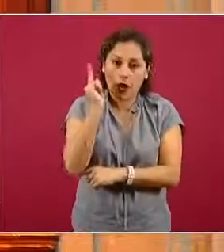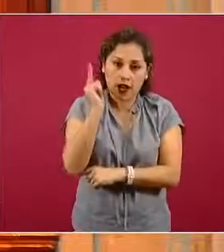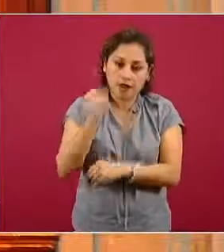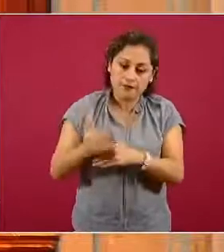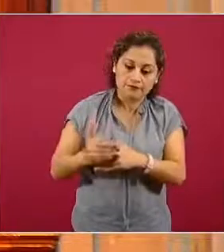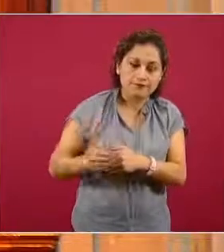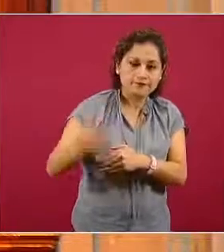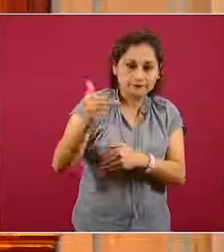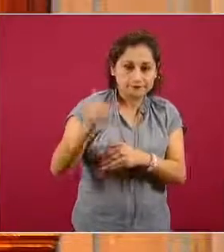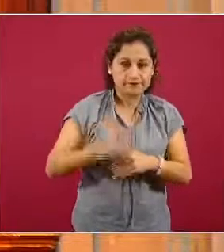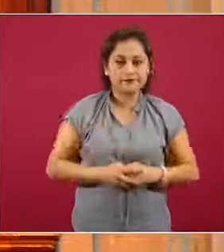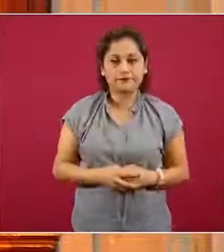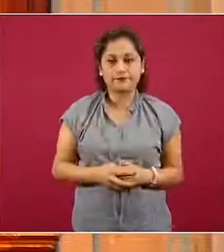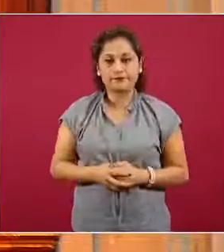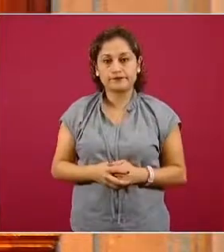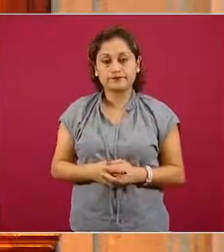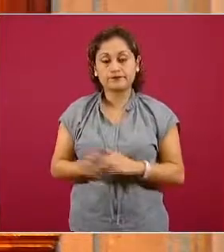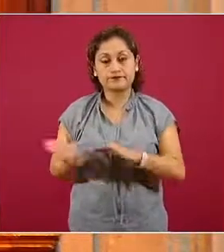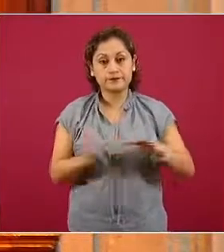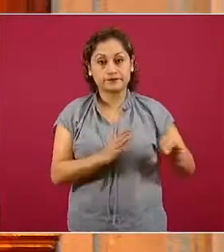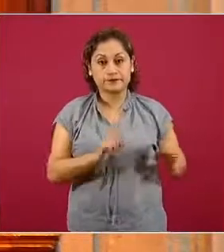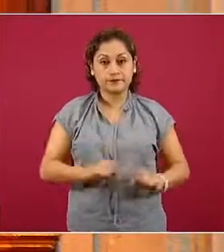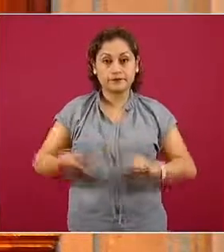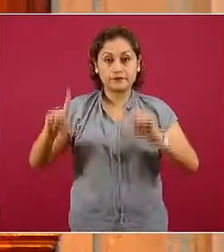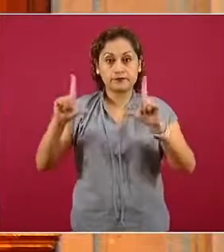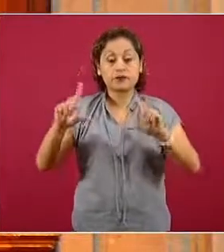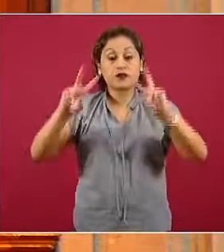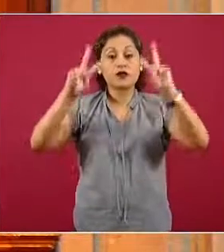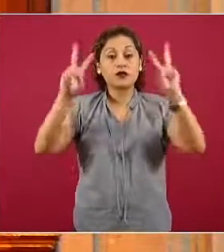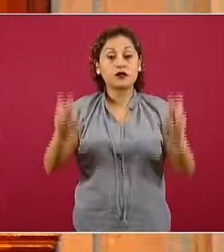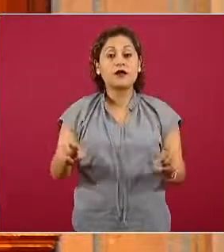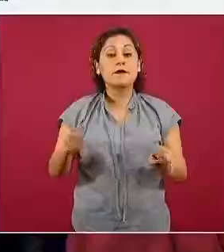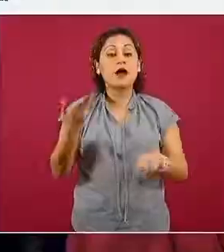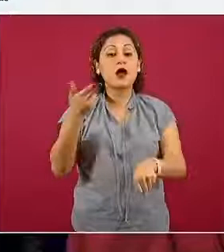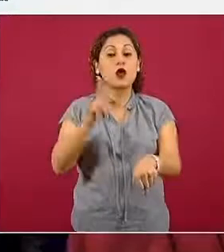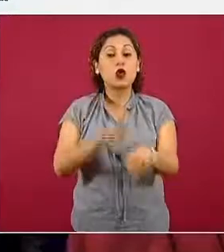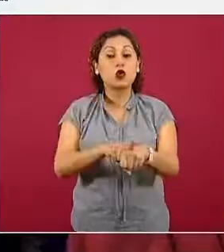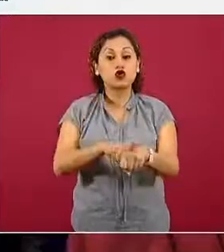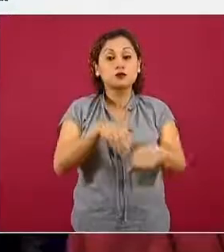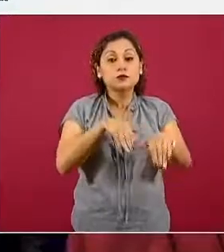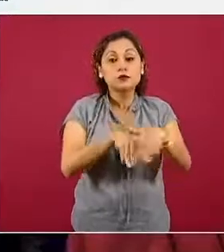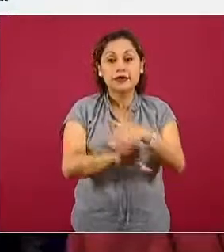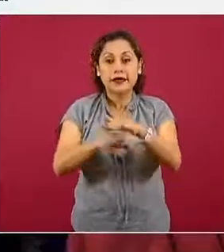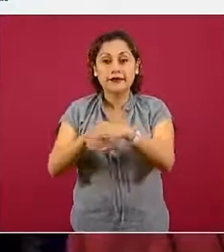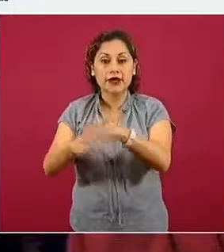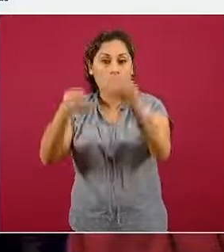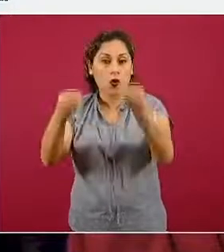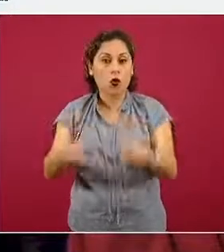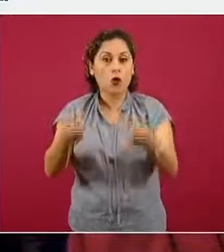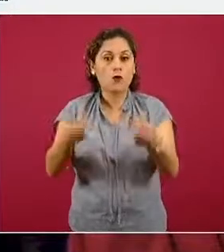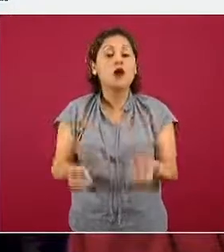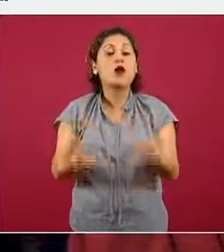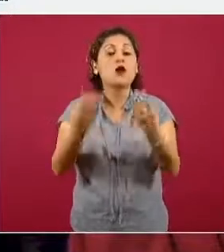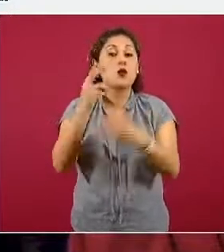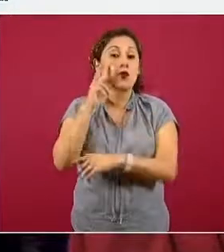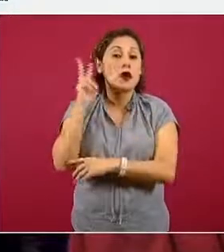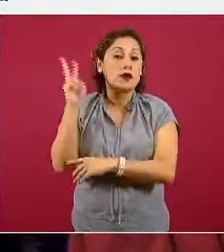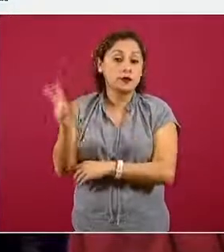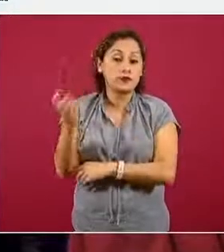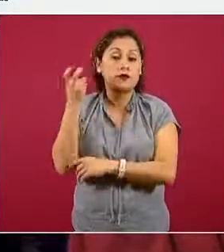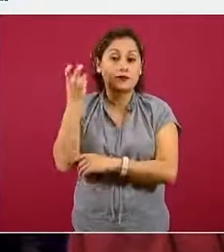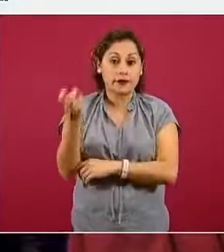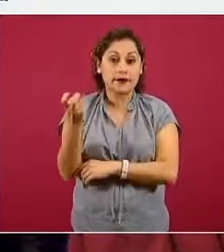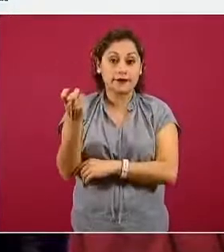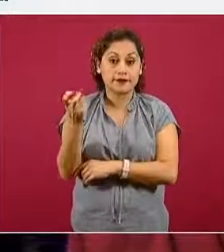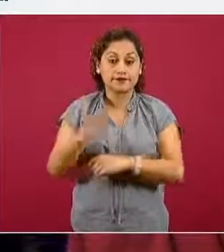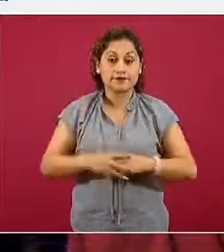Pasemos a la siguiente para ver las ocupaciones hospitalarias. Revisamos nuevamente nuestros gráficos de disponibilidad,